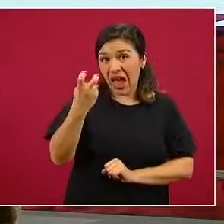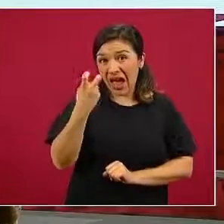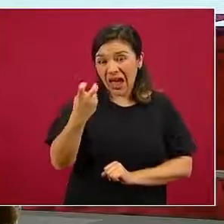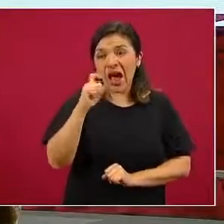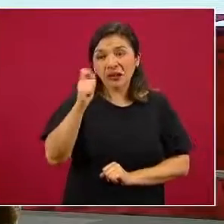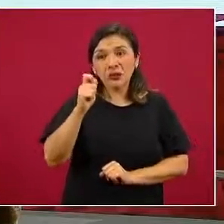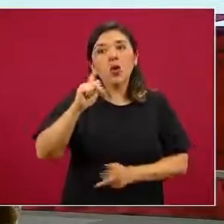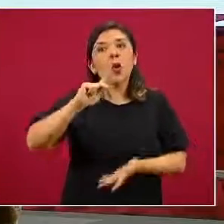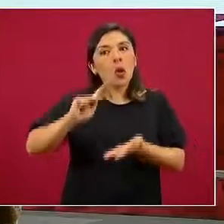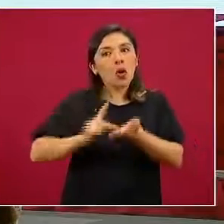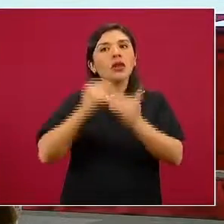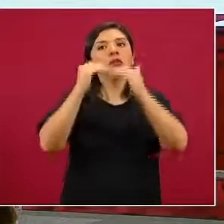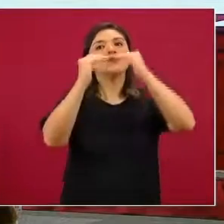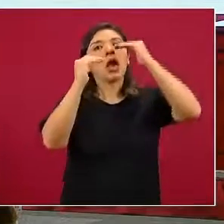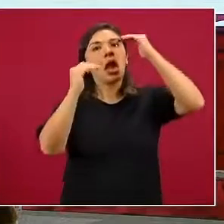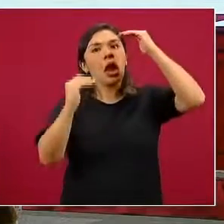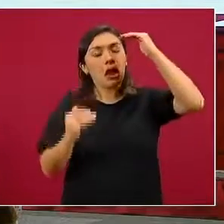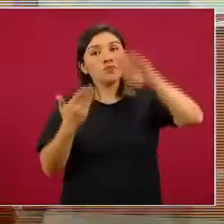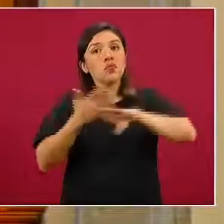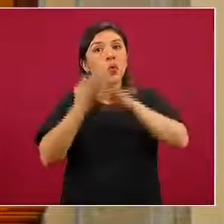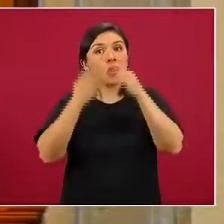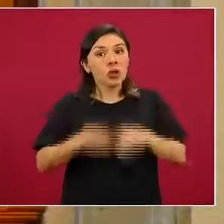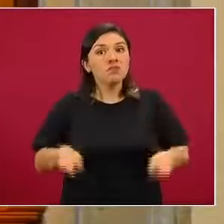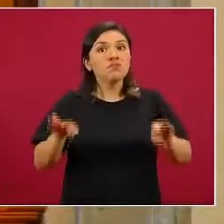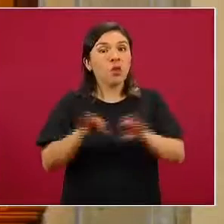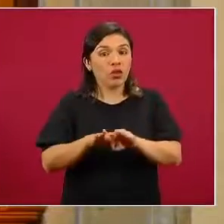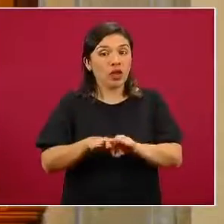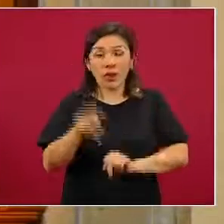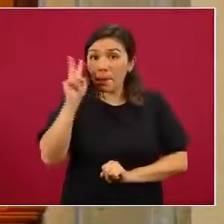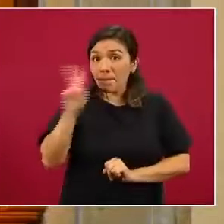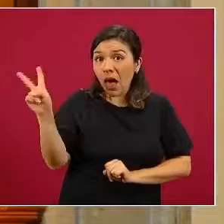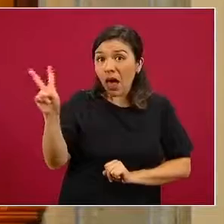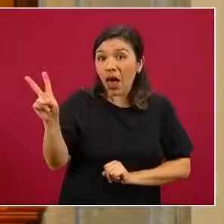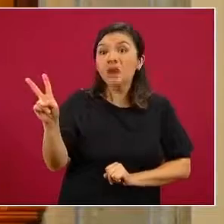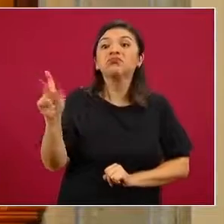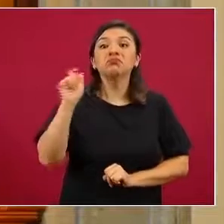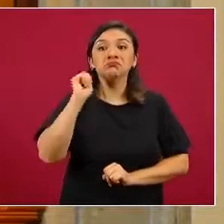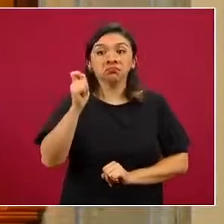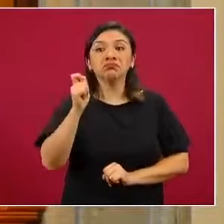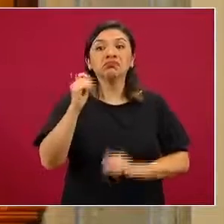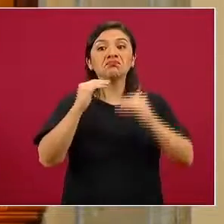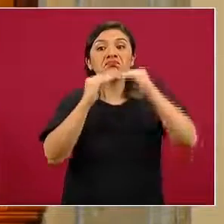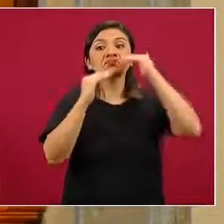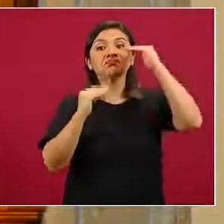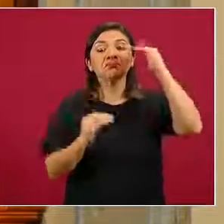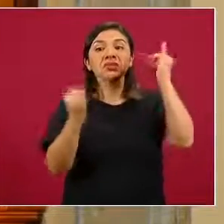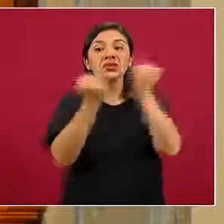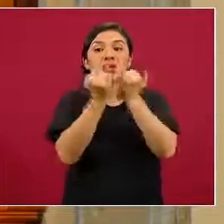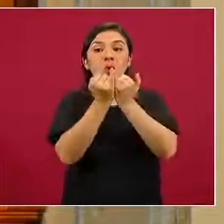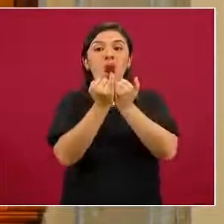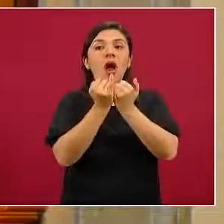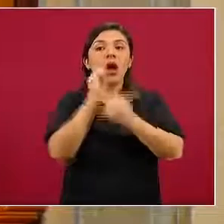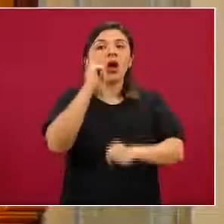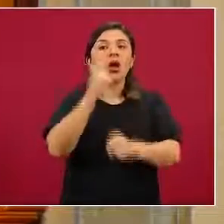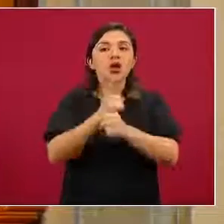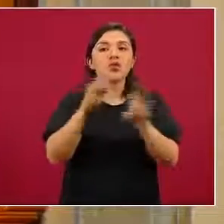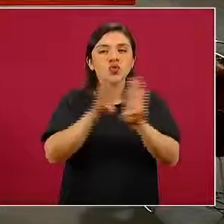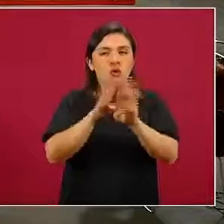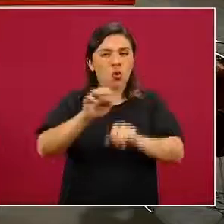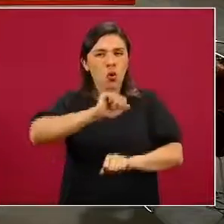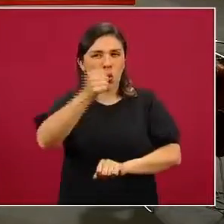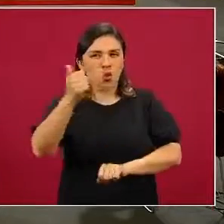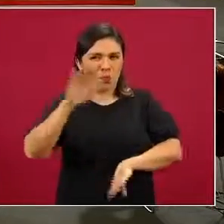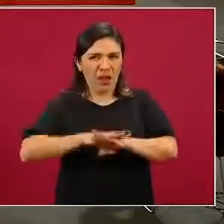disminuida de manera importante. De hecho, una disminución que en su momento también, como vamos a ver en siguientes